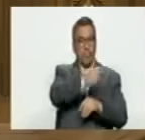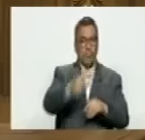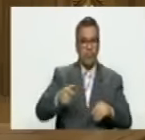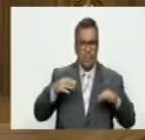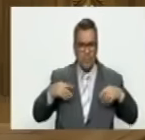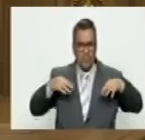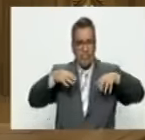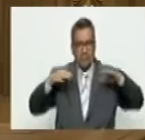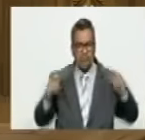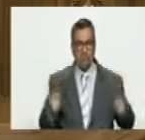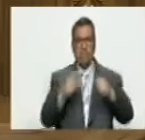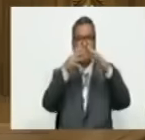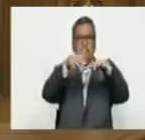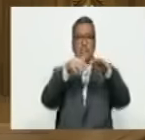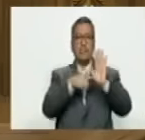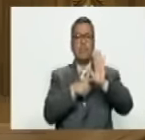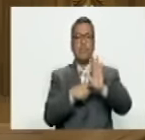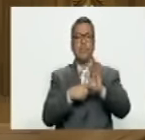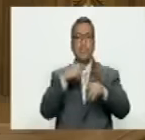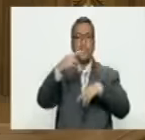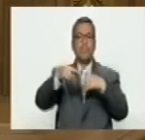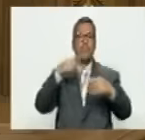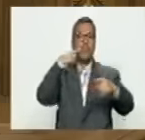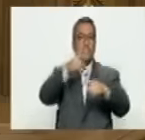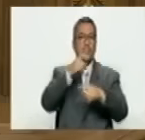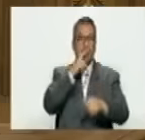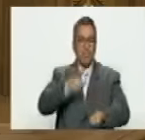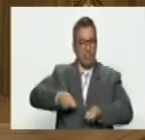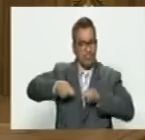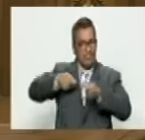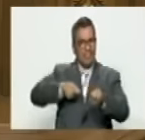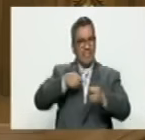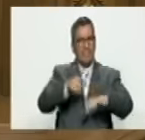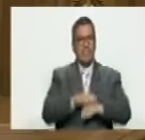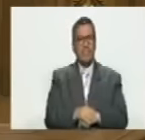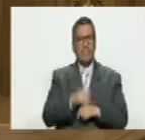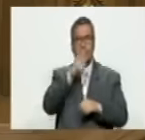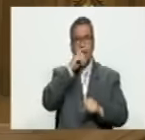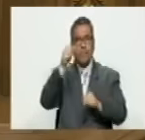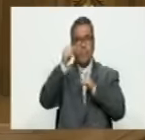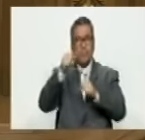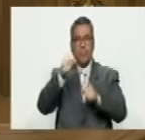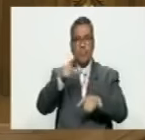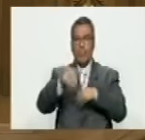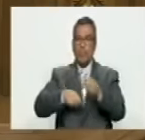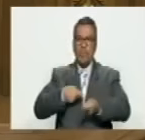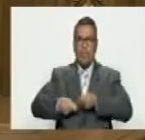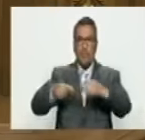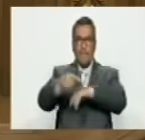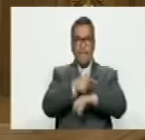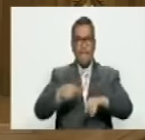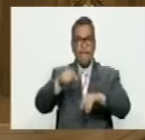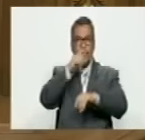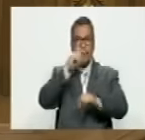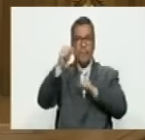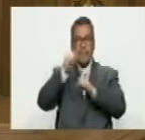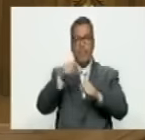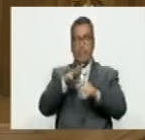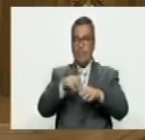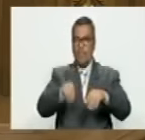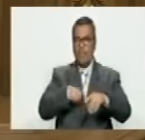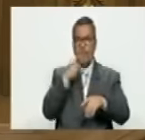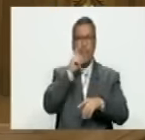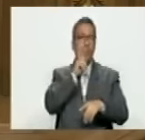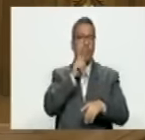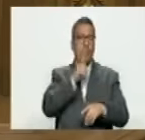rebelar y cuando haya la rebelión Maduro va a reprimir y entonces hay que atacar al gobierno Maduro para impedir que haga el fraude